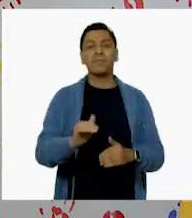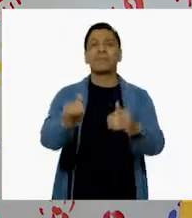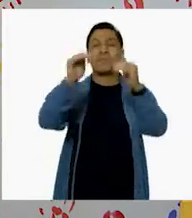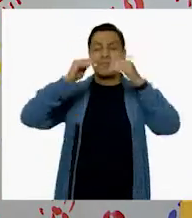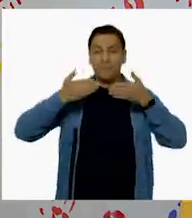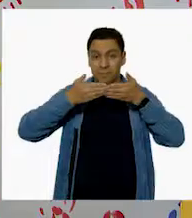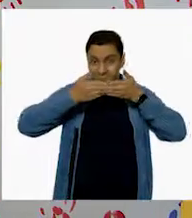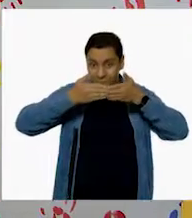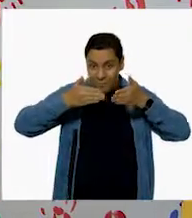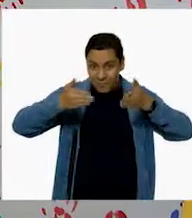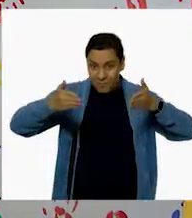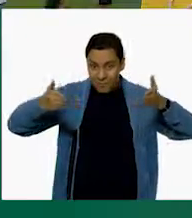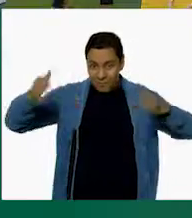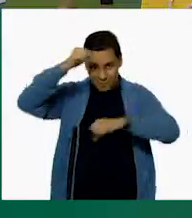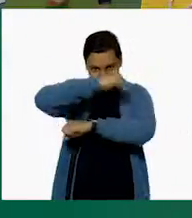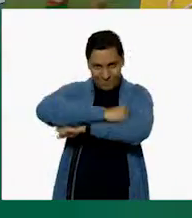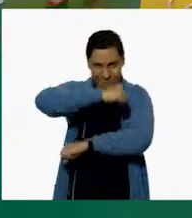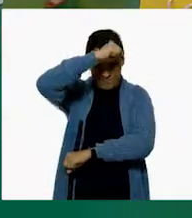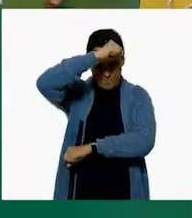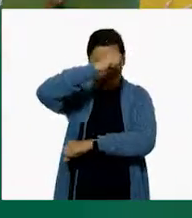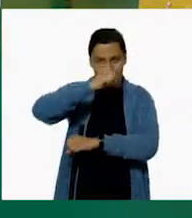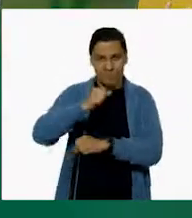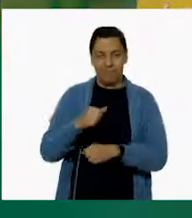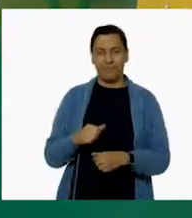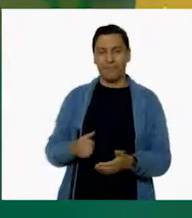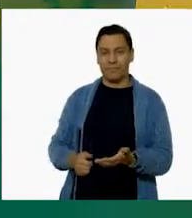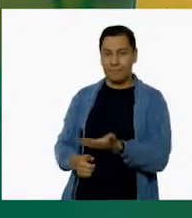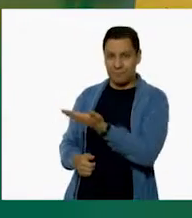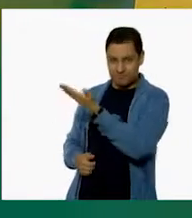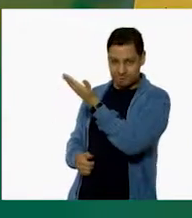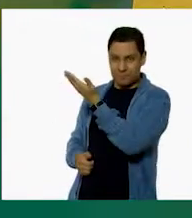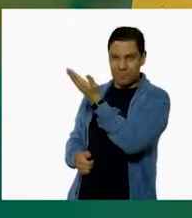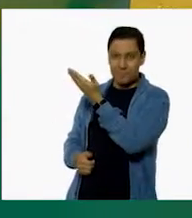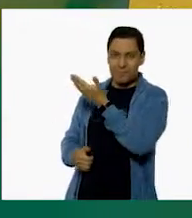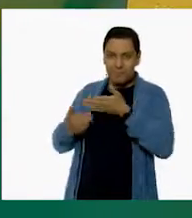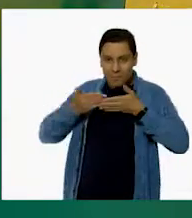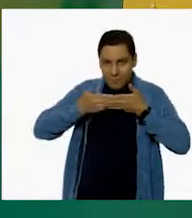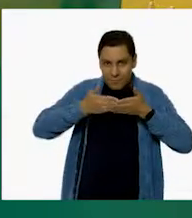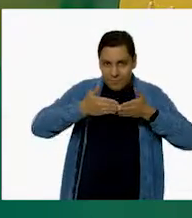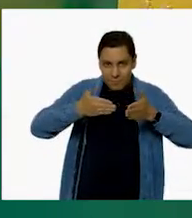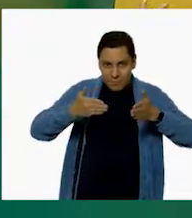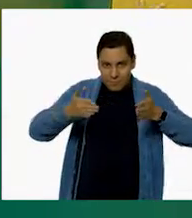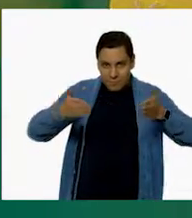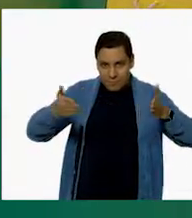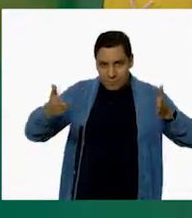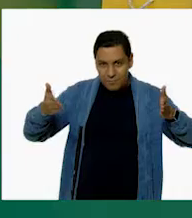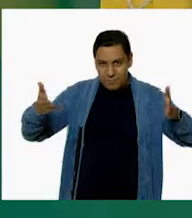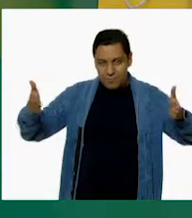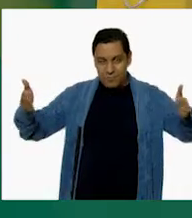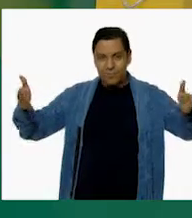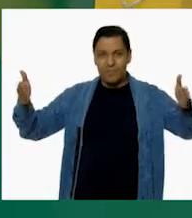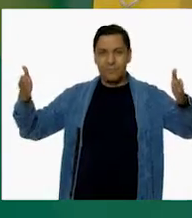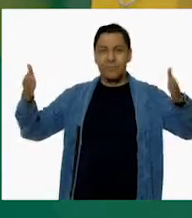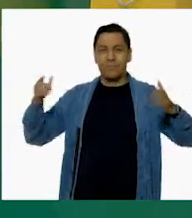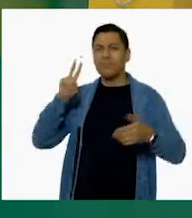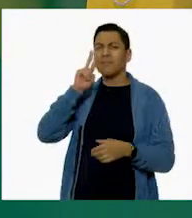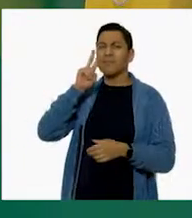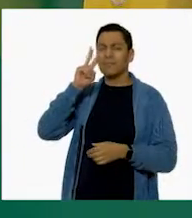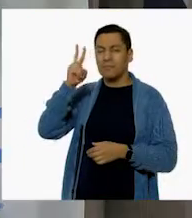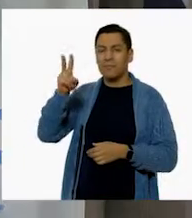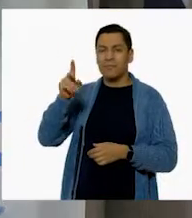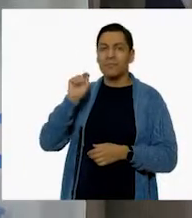ventana, ¿vale? bien. Sí, sí, sí, vamos. Entonces, me voy para acá para abrir nuestra ventana. La siguiente ventana. La abrimos y vemos